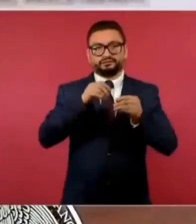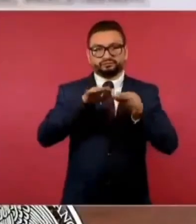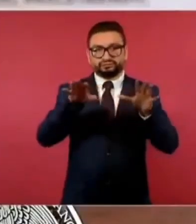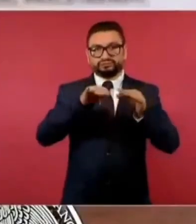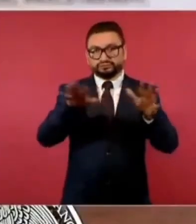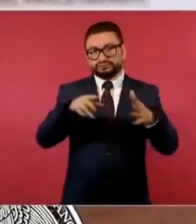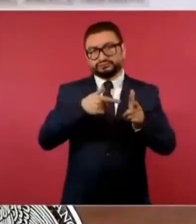Vamos con la siguiente.